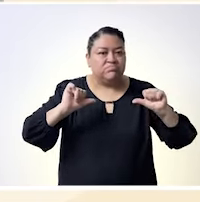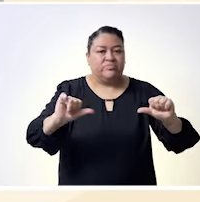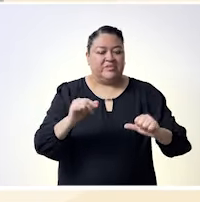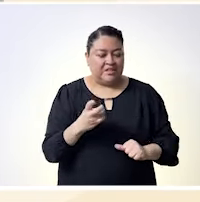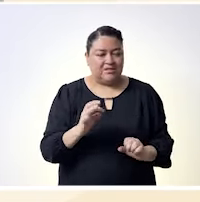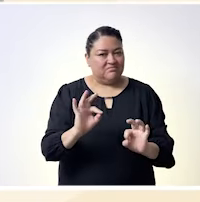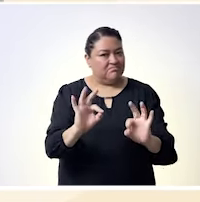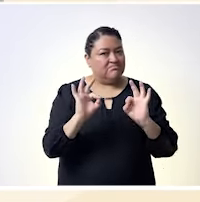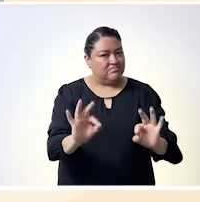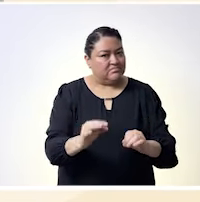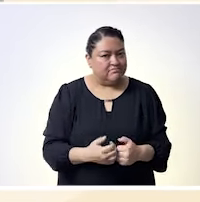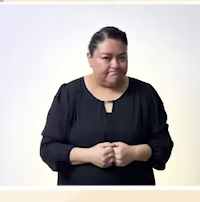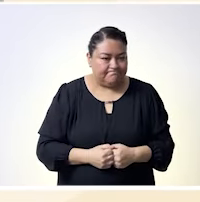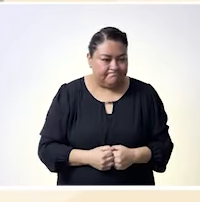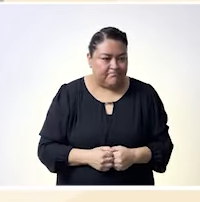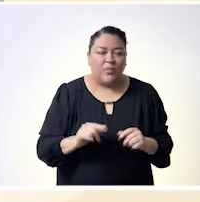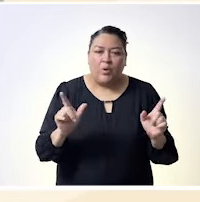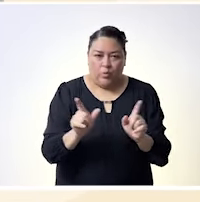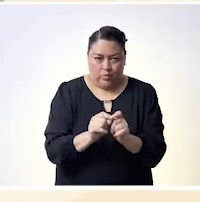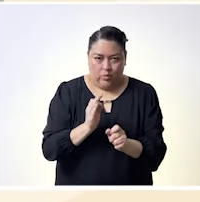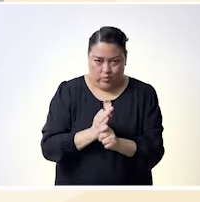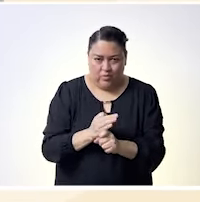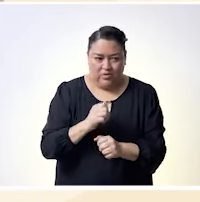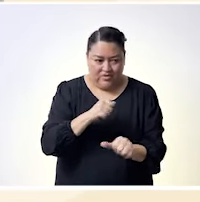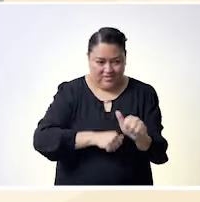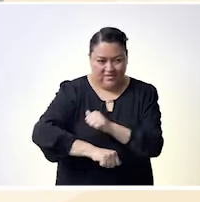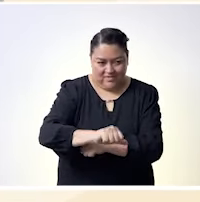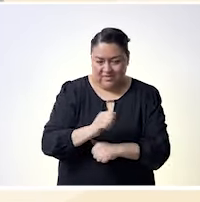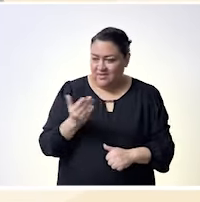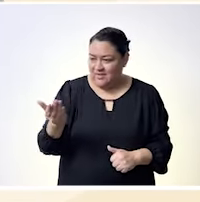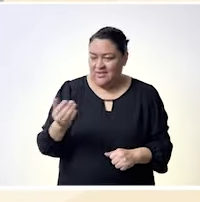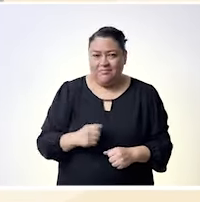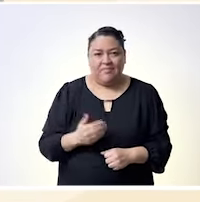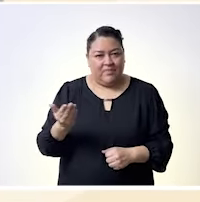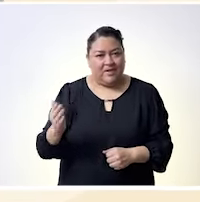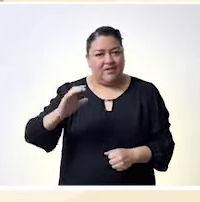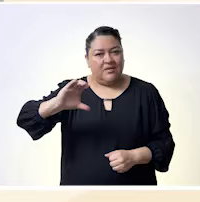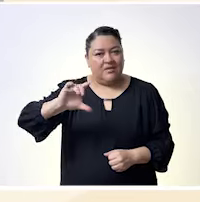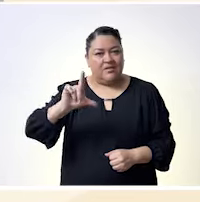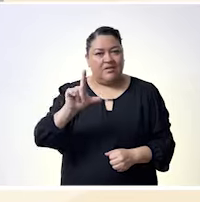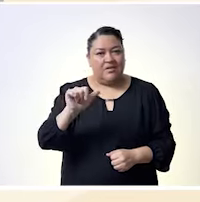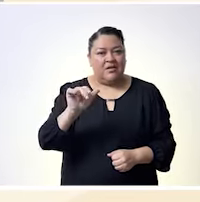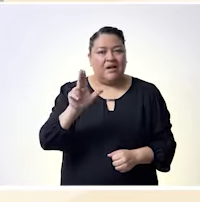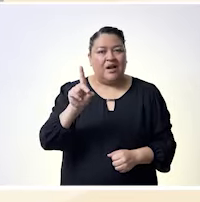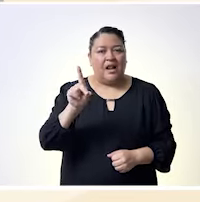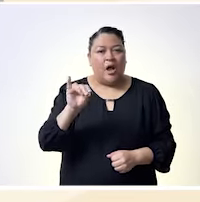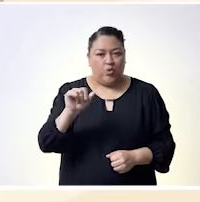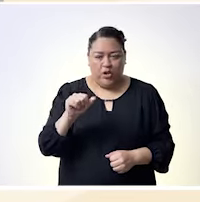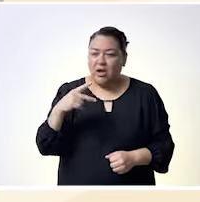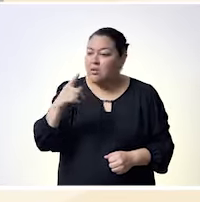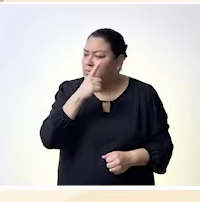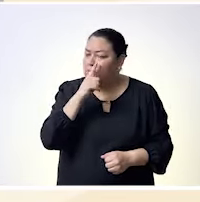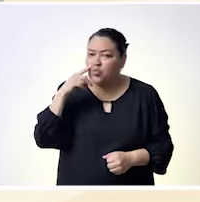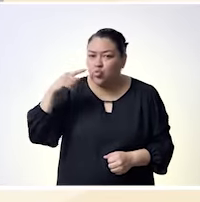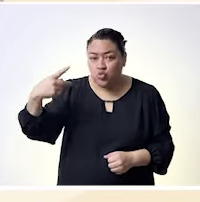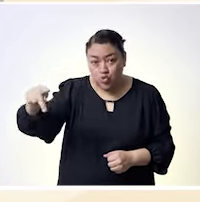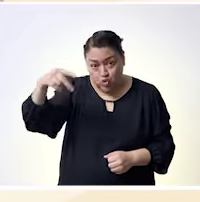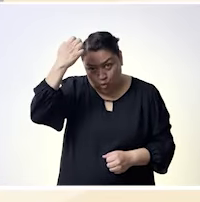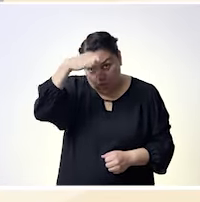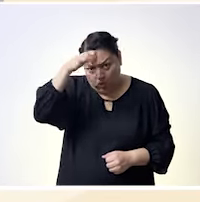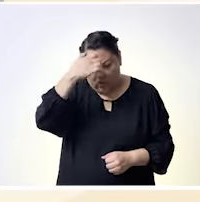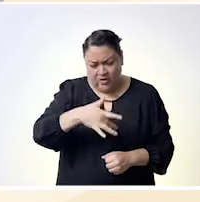en algún momento yo recuerdo y lastimosamente es así y sin ofender a nadie